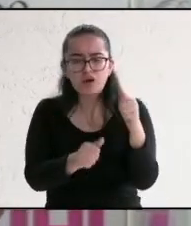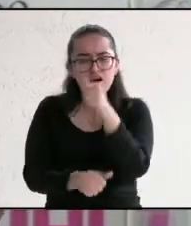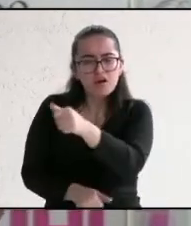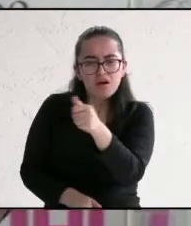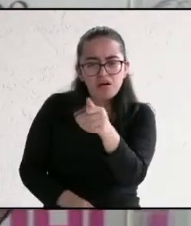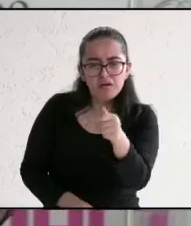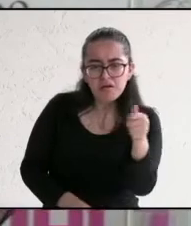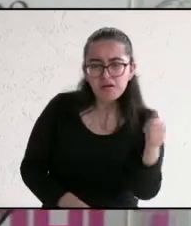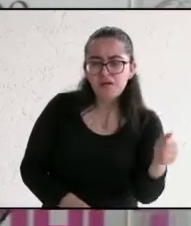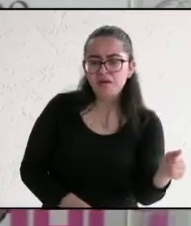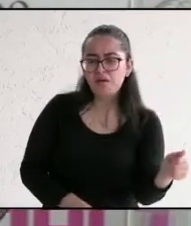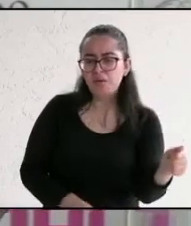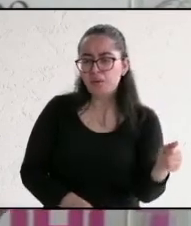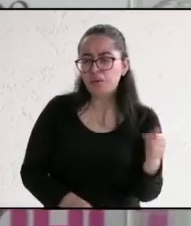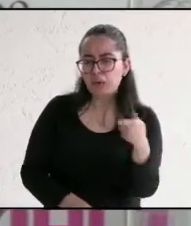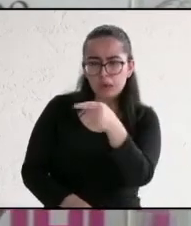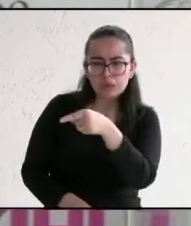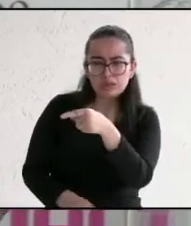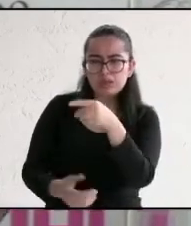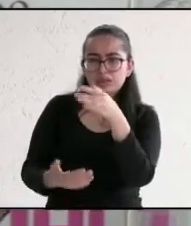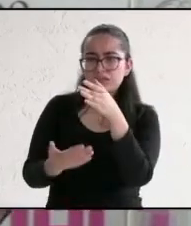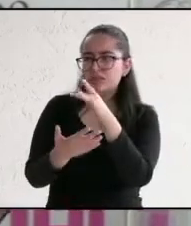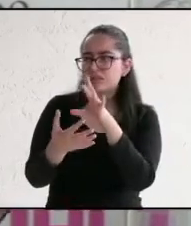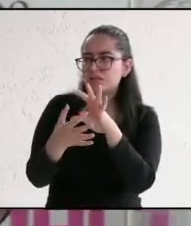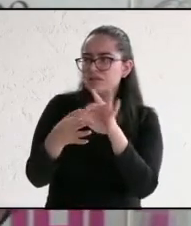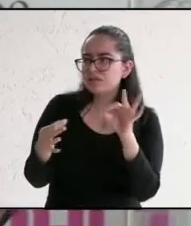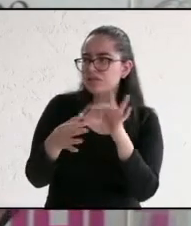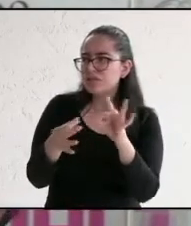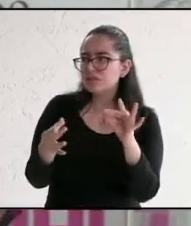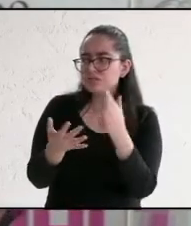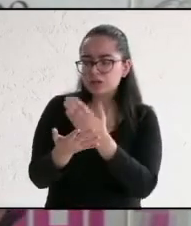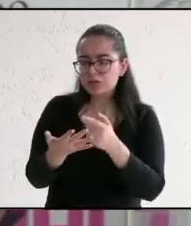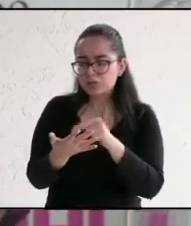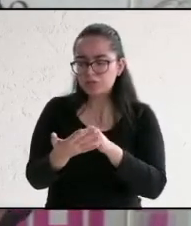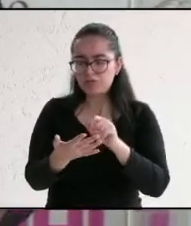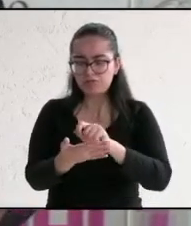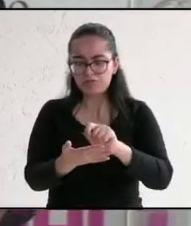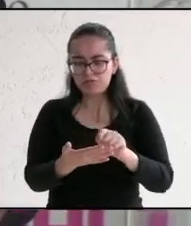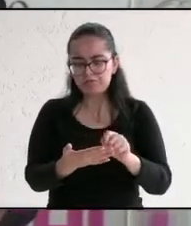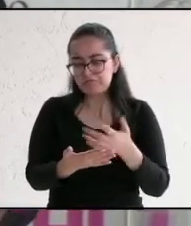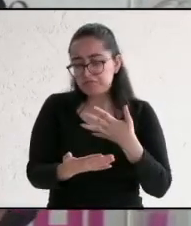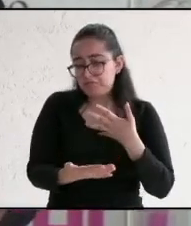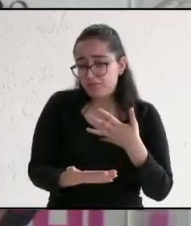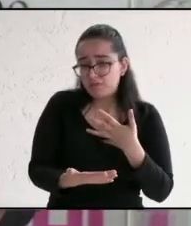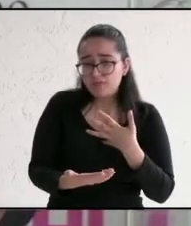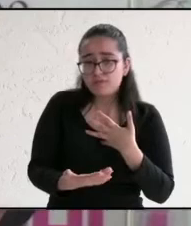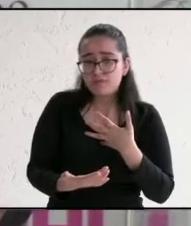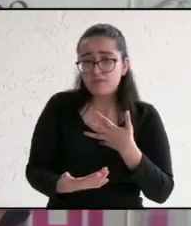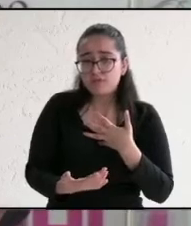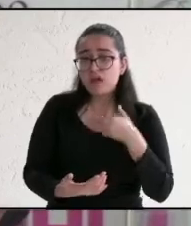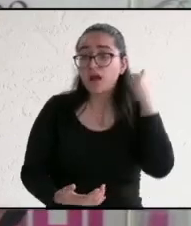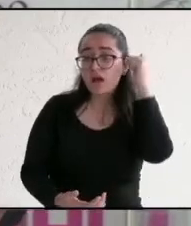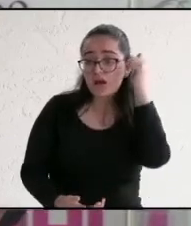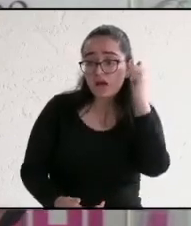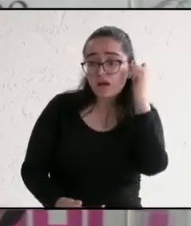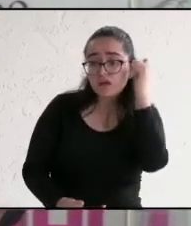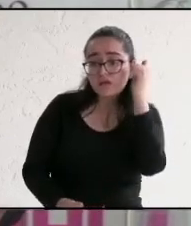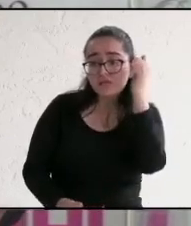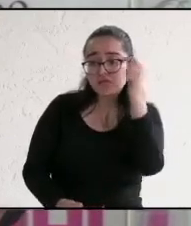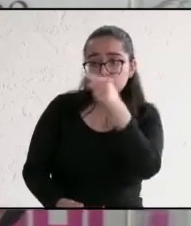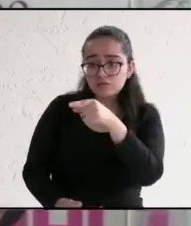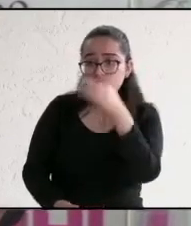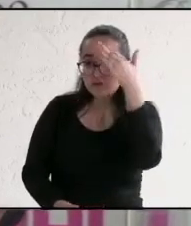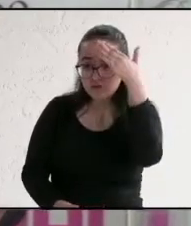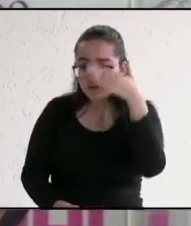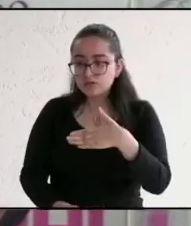aquí han venido a exponer lo que traen escrito en sus temas y en Actopan sabemos quiénes han servido, todos les